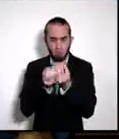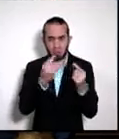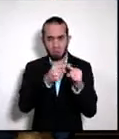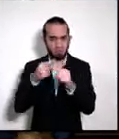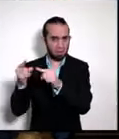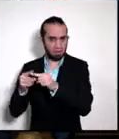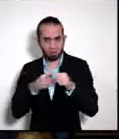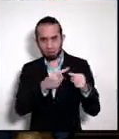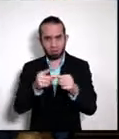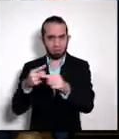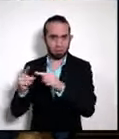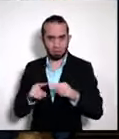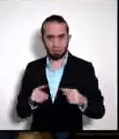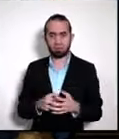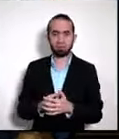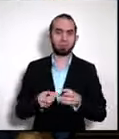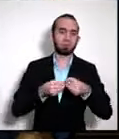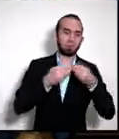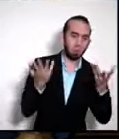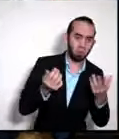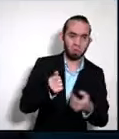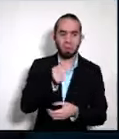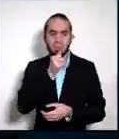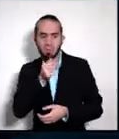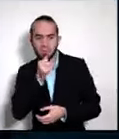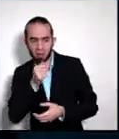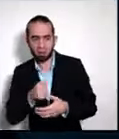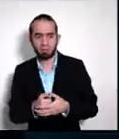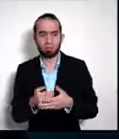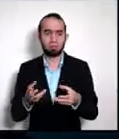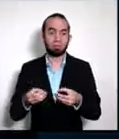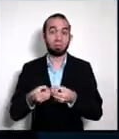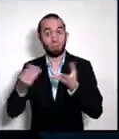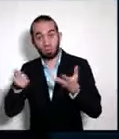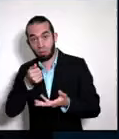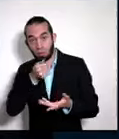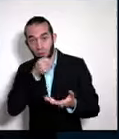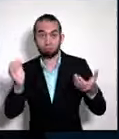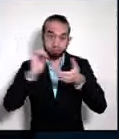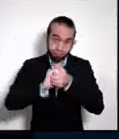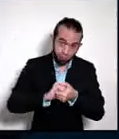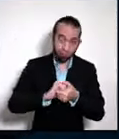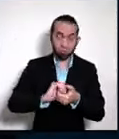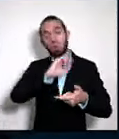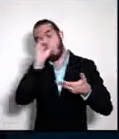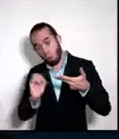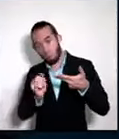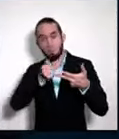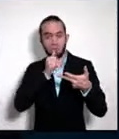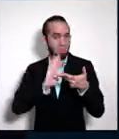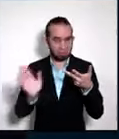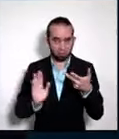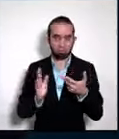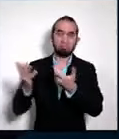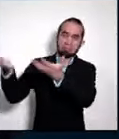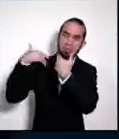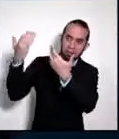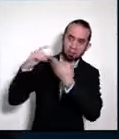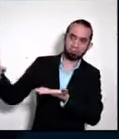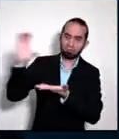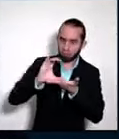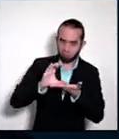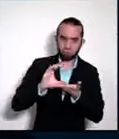diferente naturaleza público privado público privadas o privado que se dedican a traer inversión